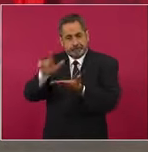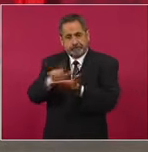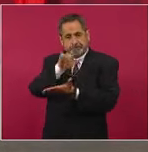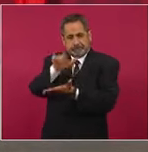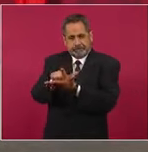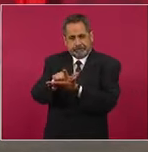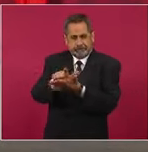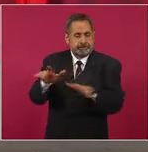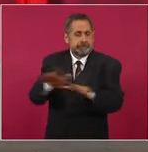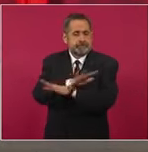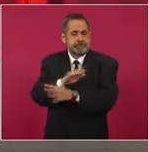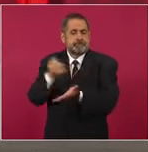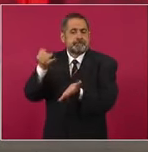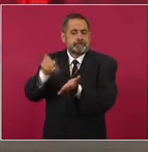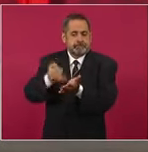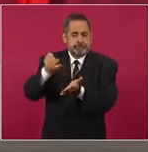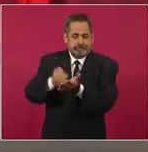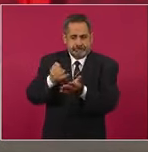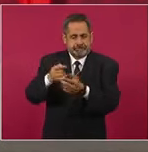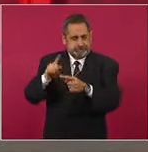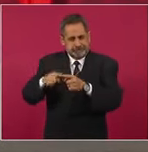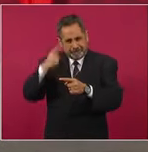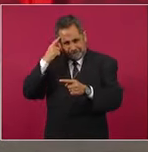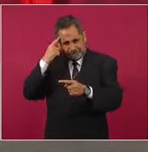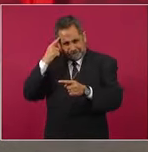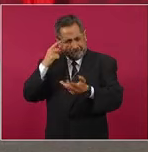¿te acuerdan?